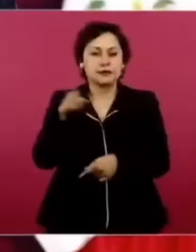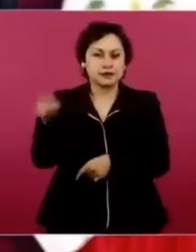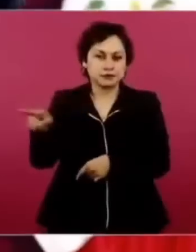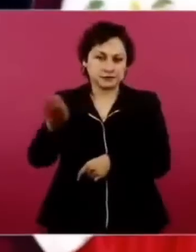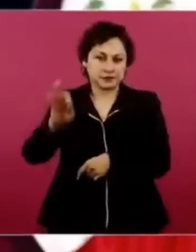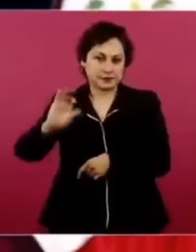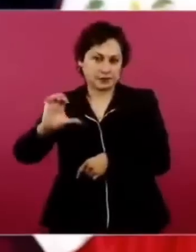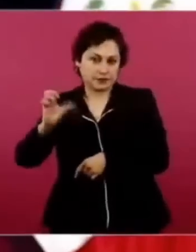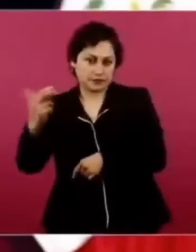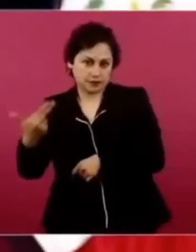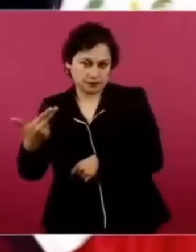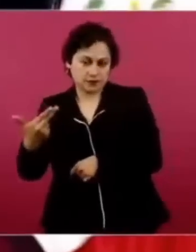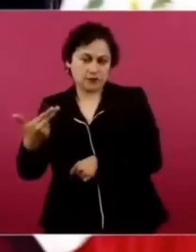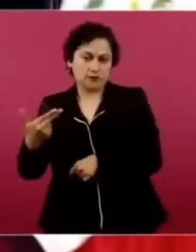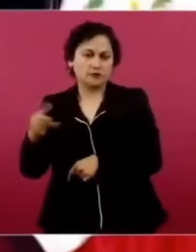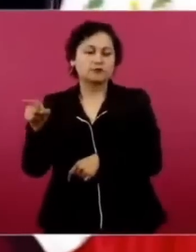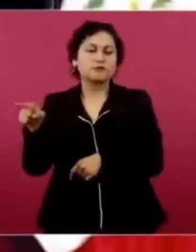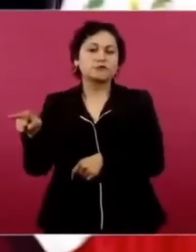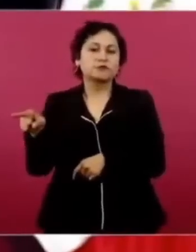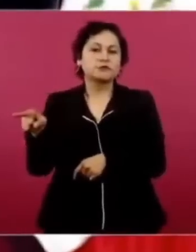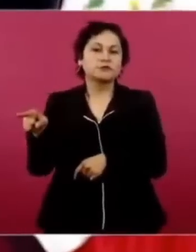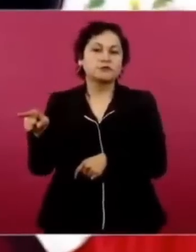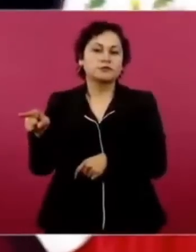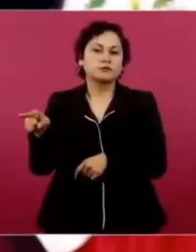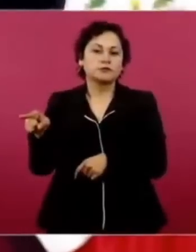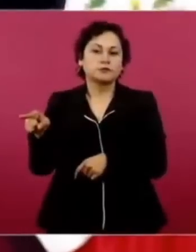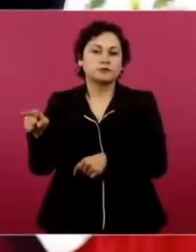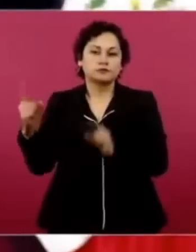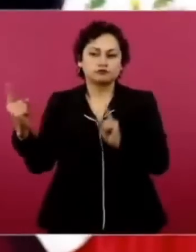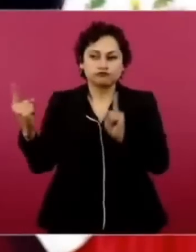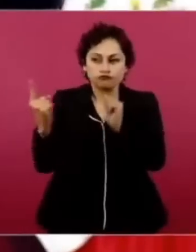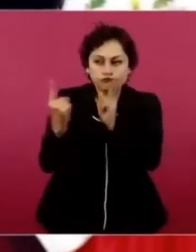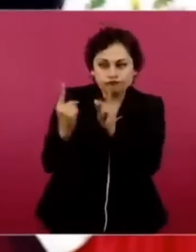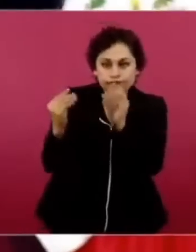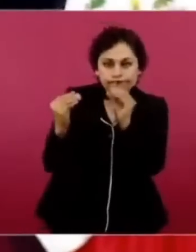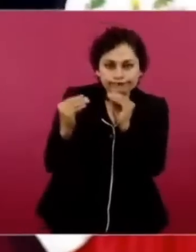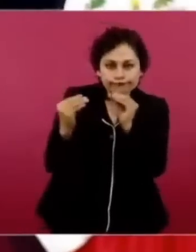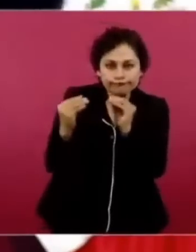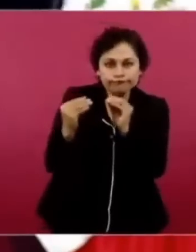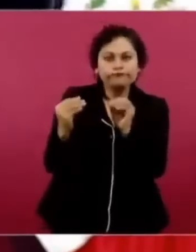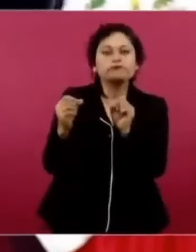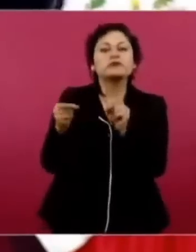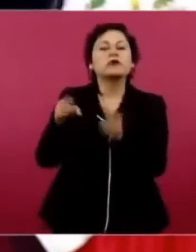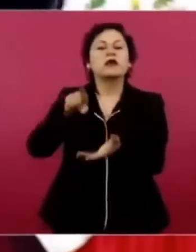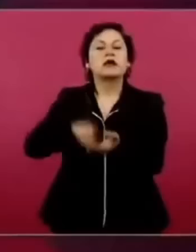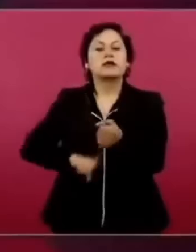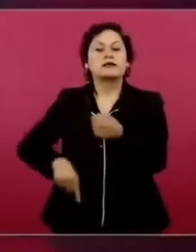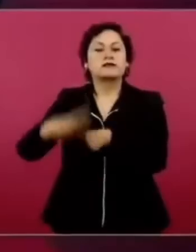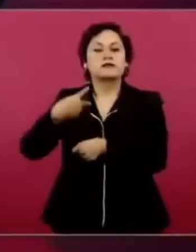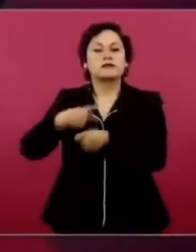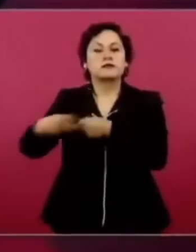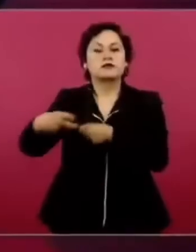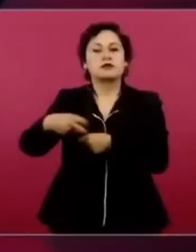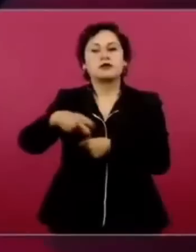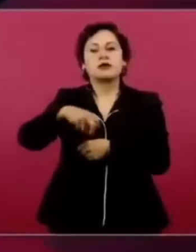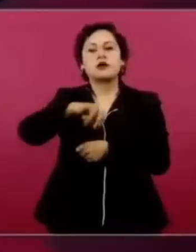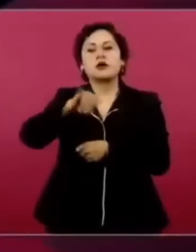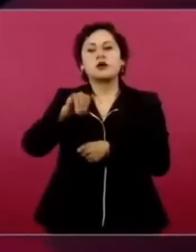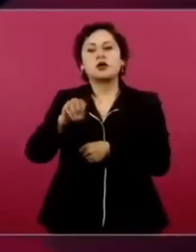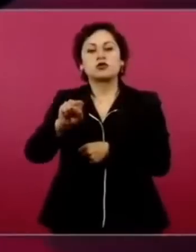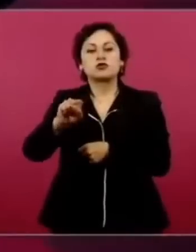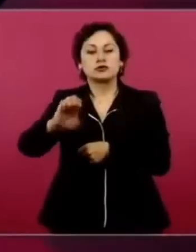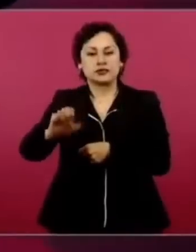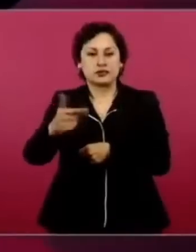con Gutiérrez Vivó, José Gutiérrez Vivó. Don José,